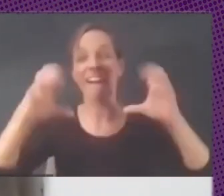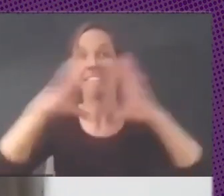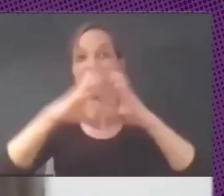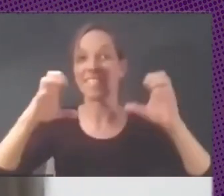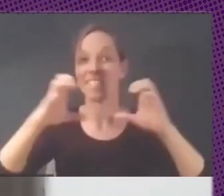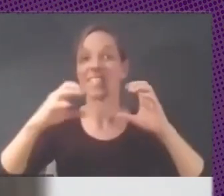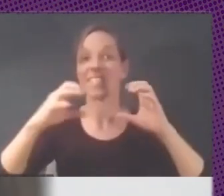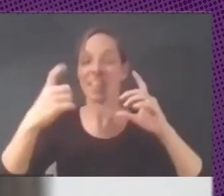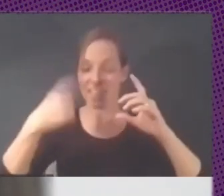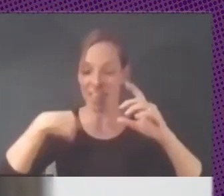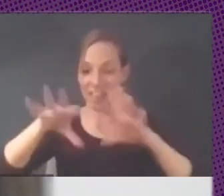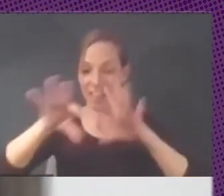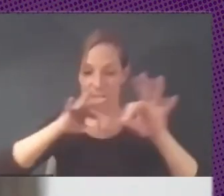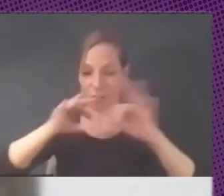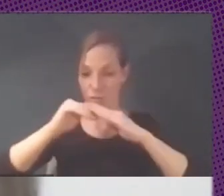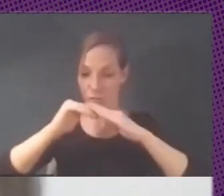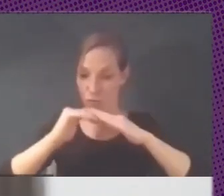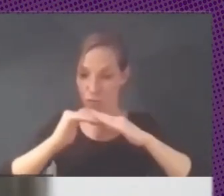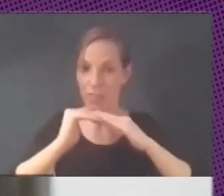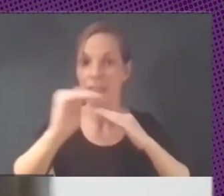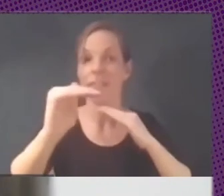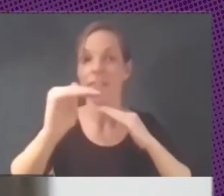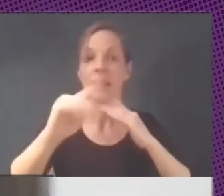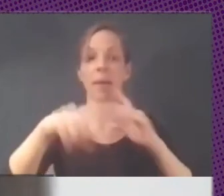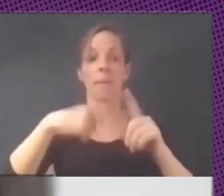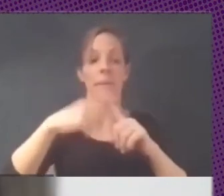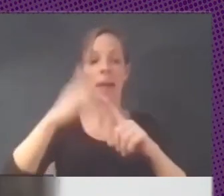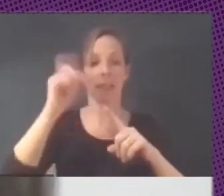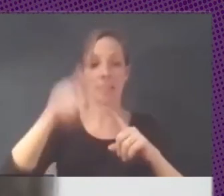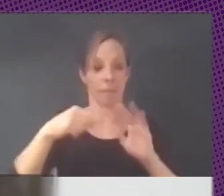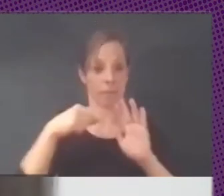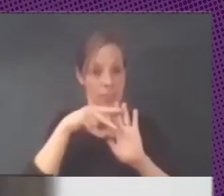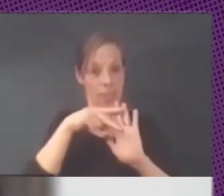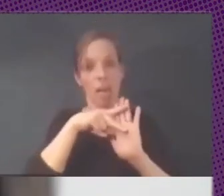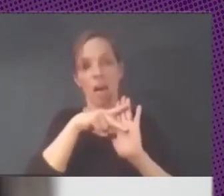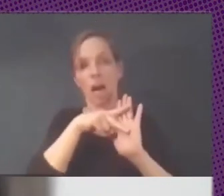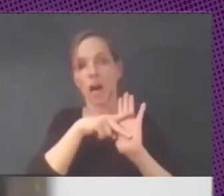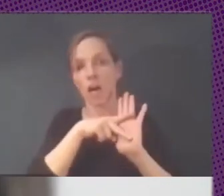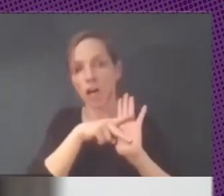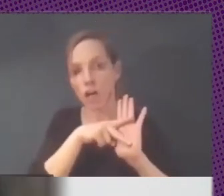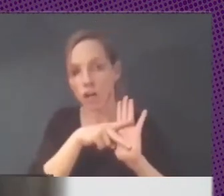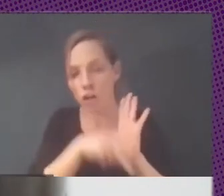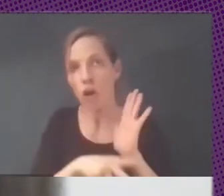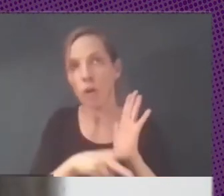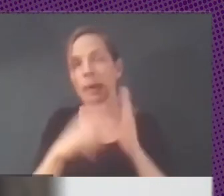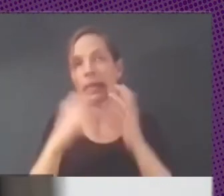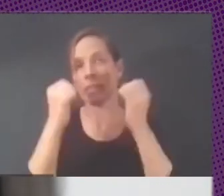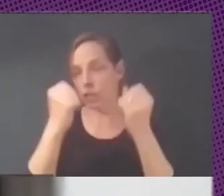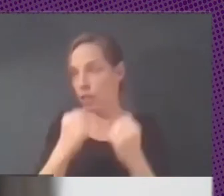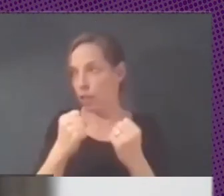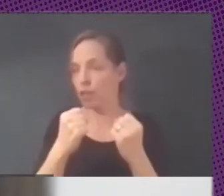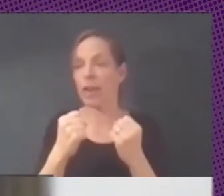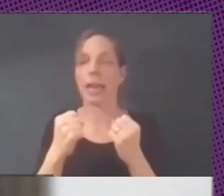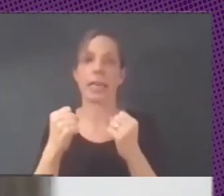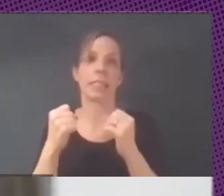tomas de decisión y al apego a las normativas institucionales el apego a las normativas